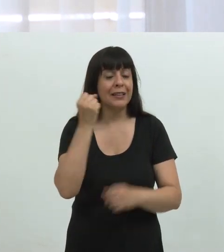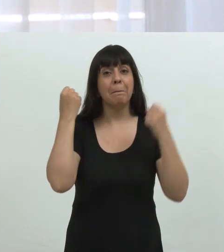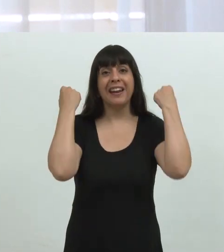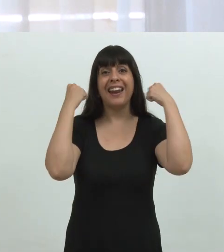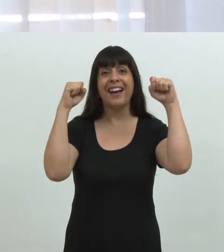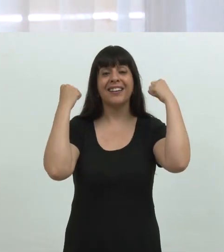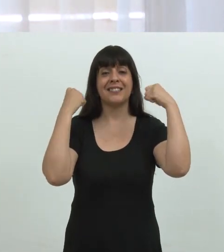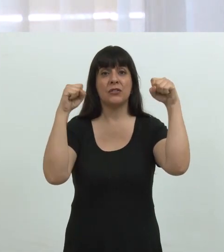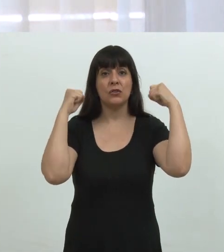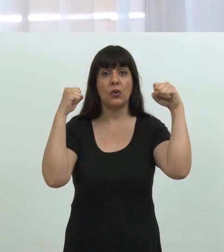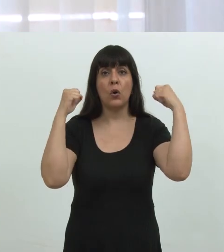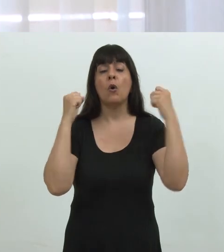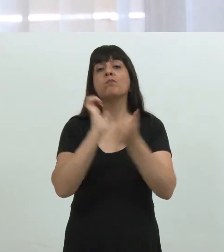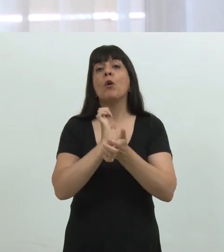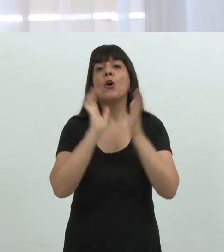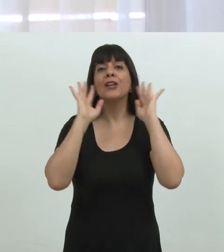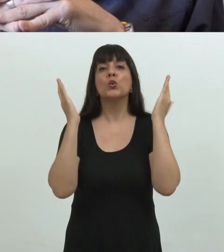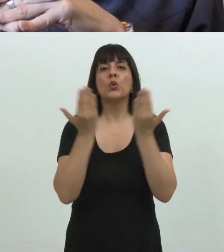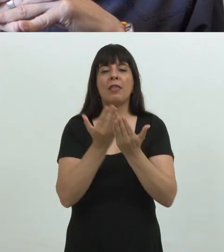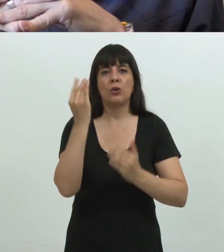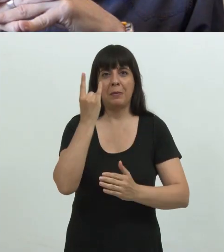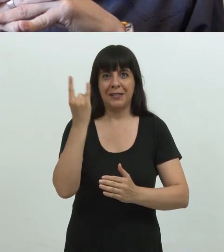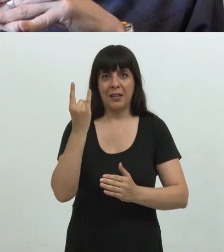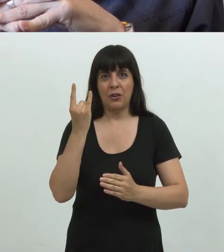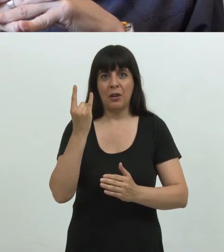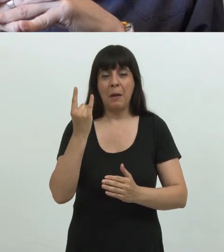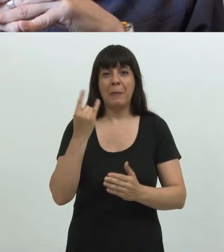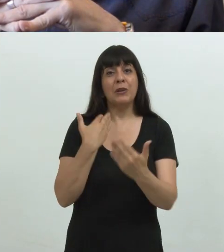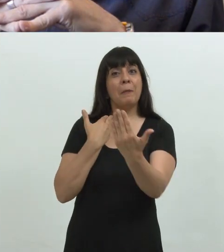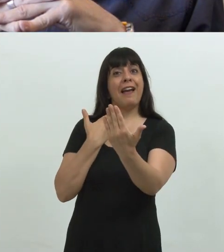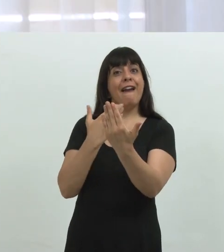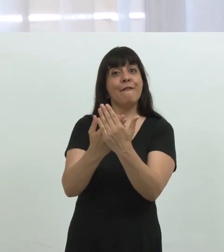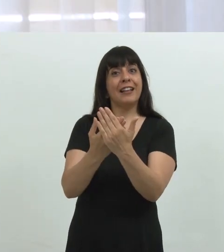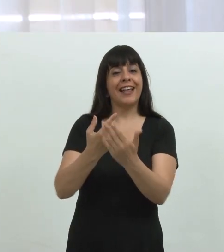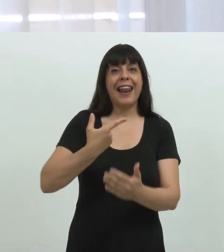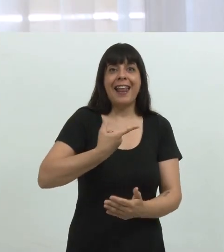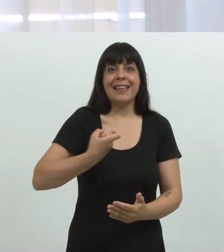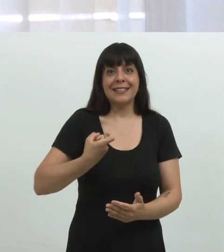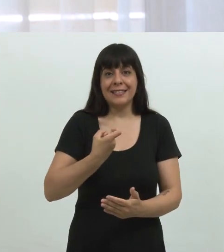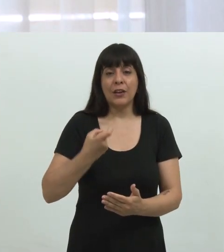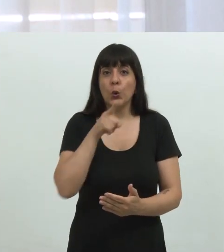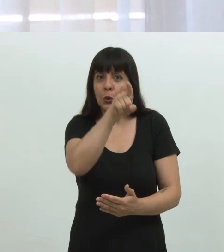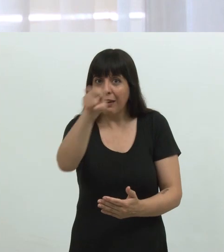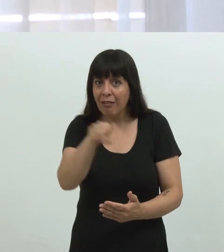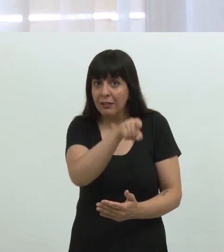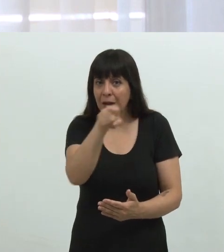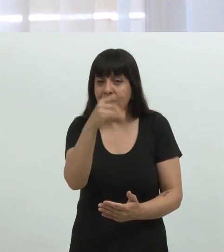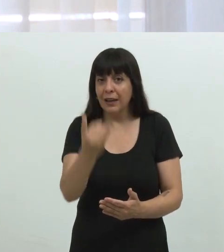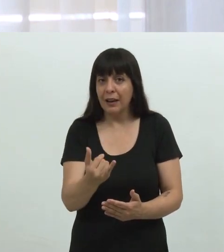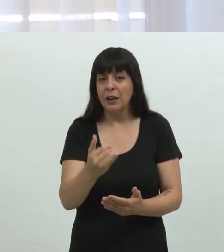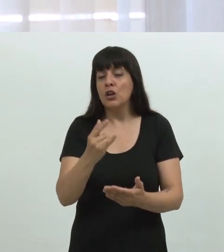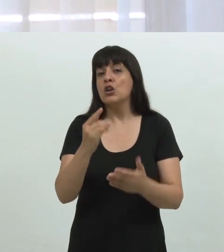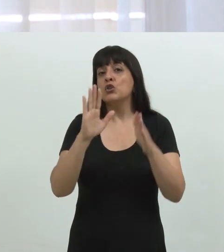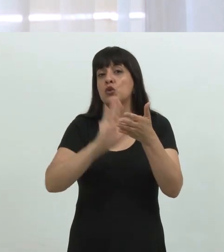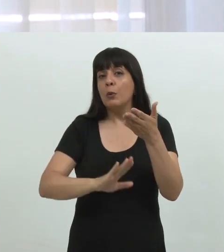ejercicio de ser estudiante universitario para poder afrontar las demandas que ustedes van a tener en torno a las